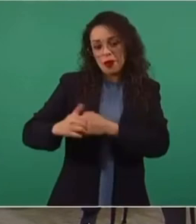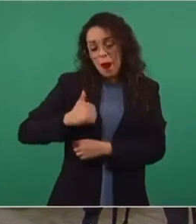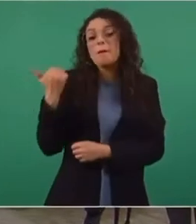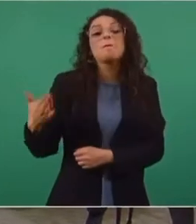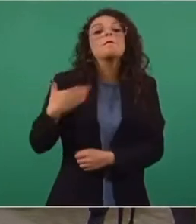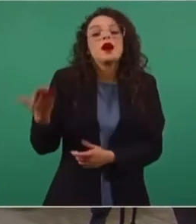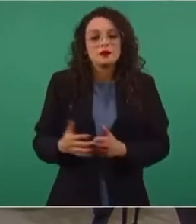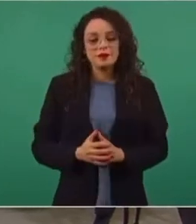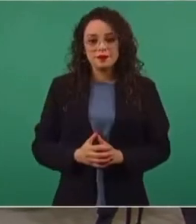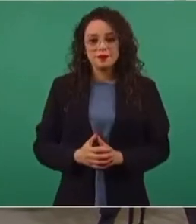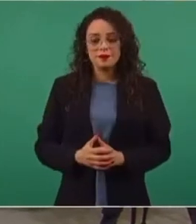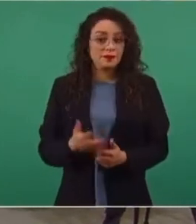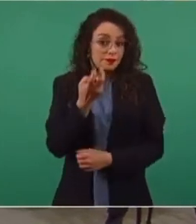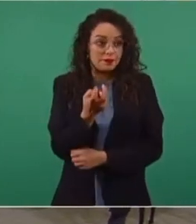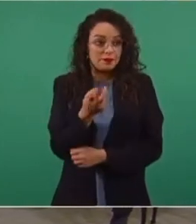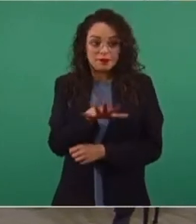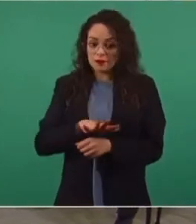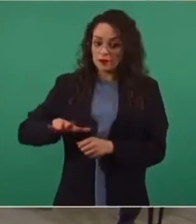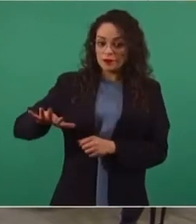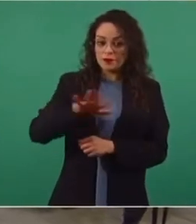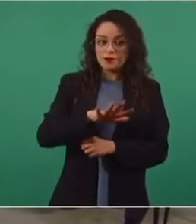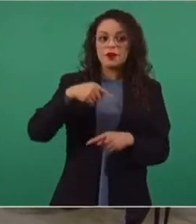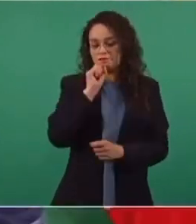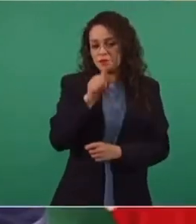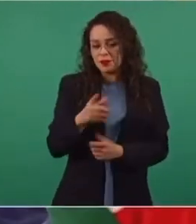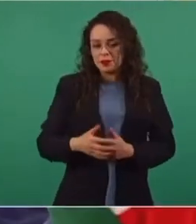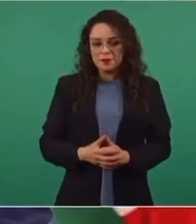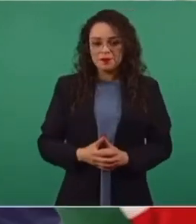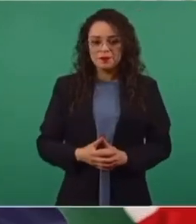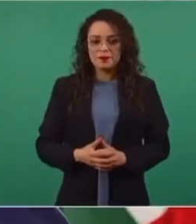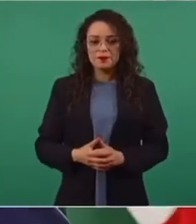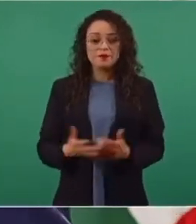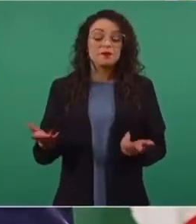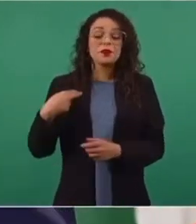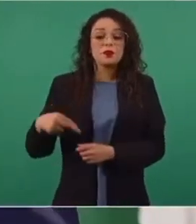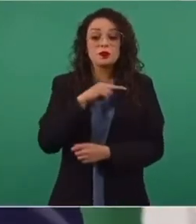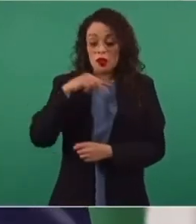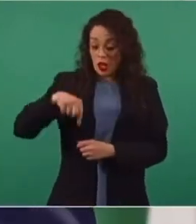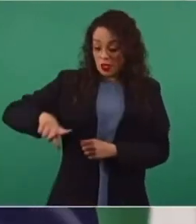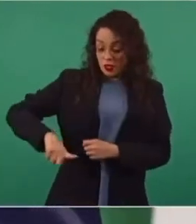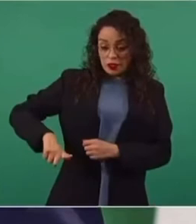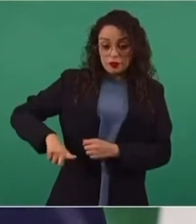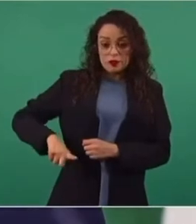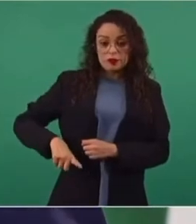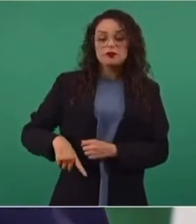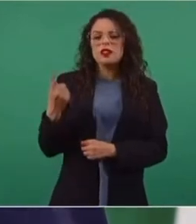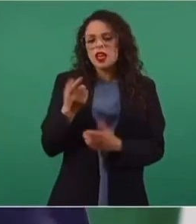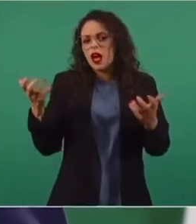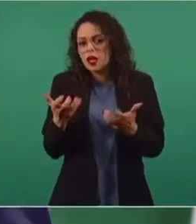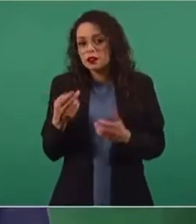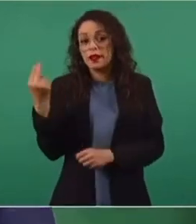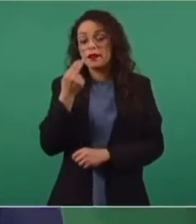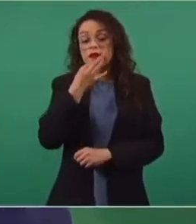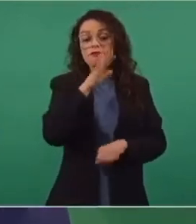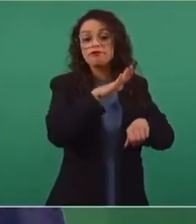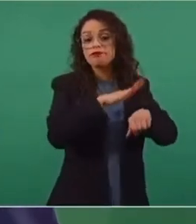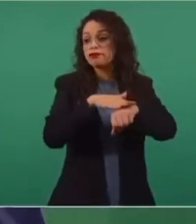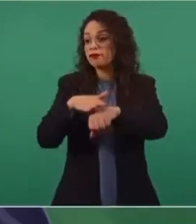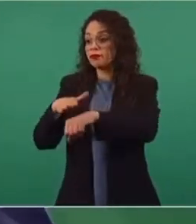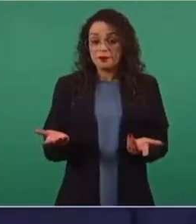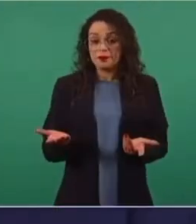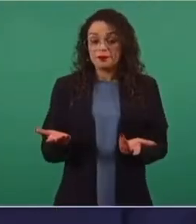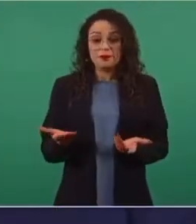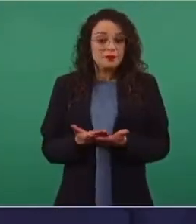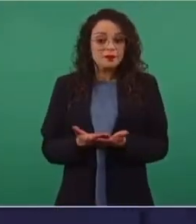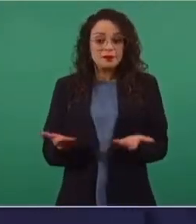pues todo esto se magnifica. Nosotros tenemos desde el gobierno que hacer el llamado para que no haya